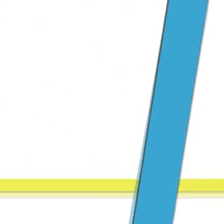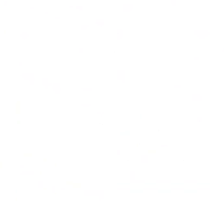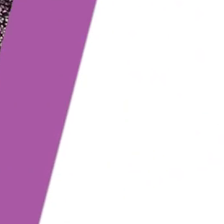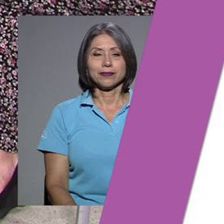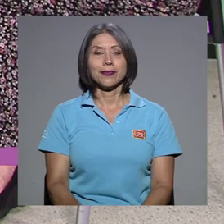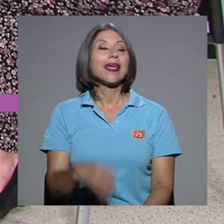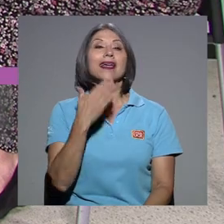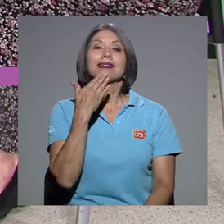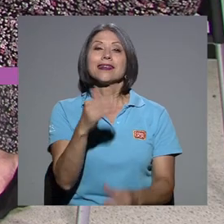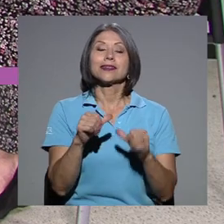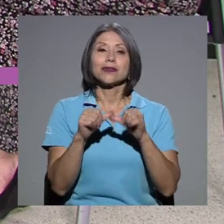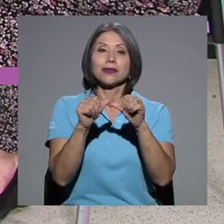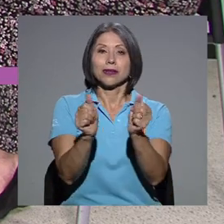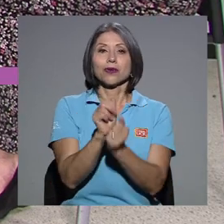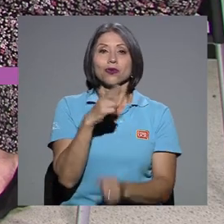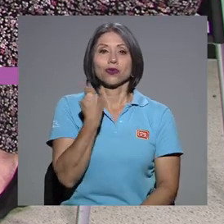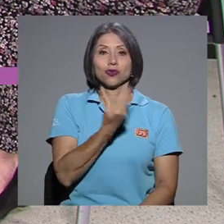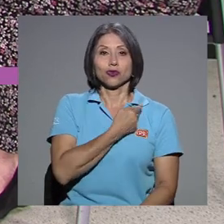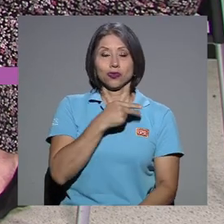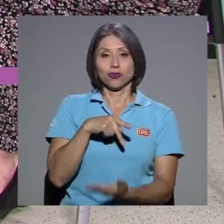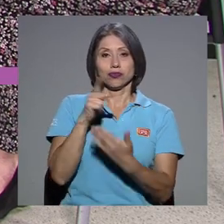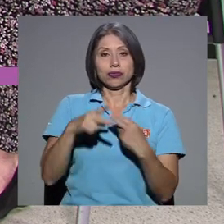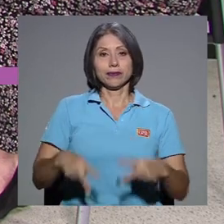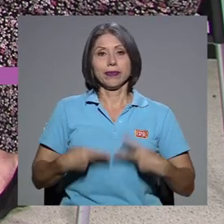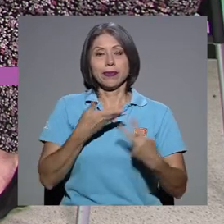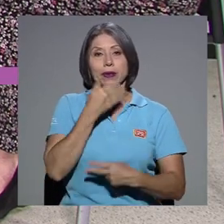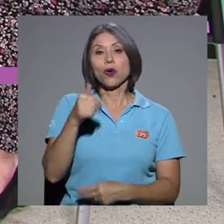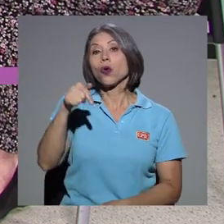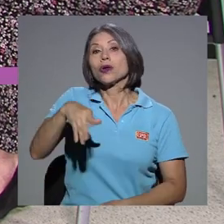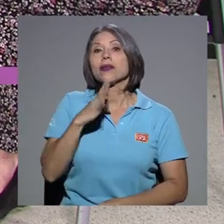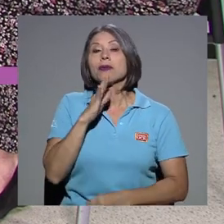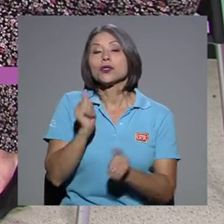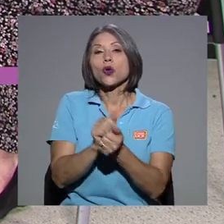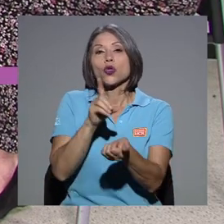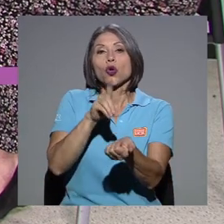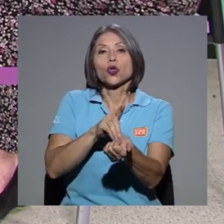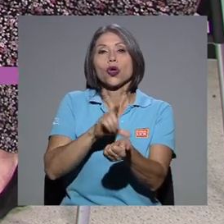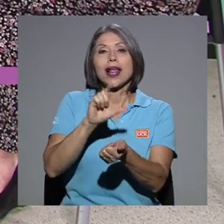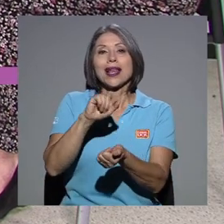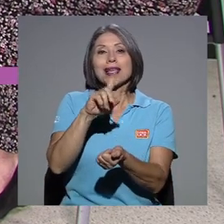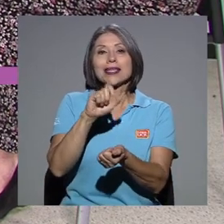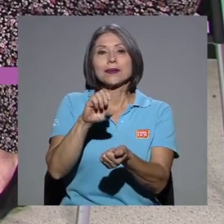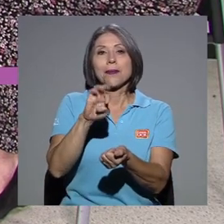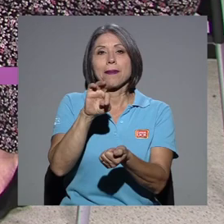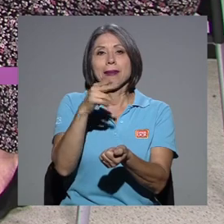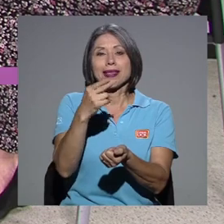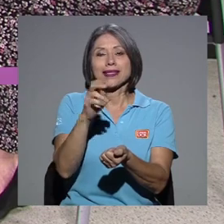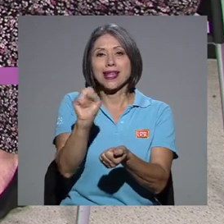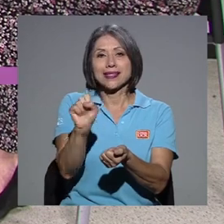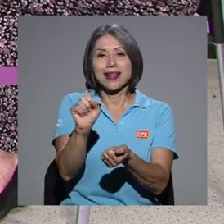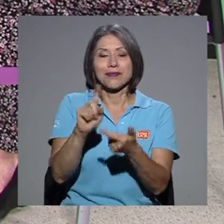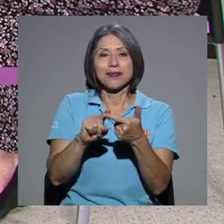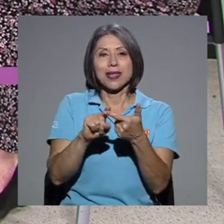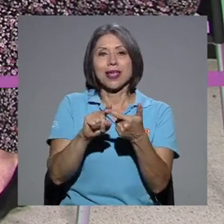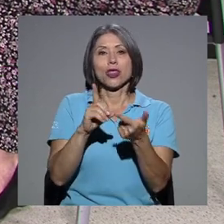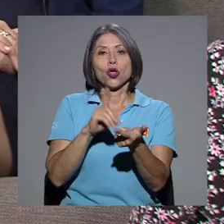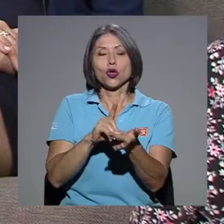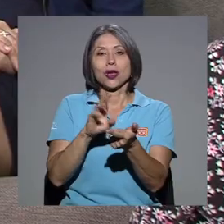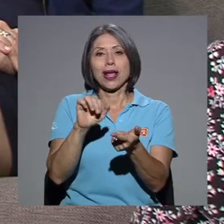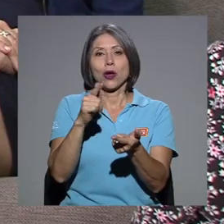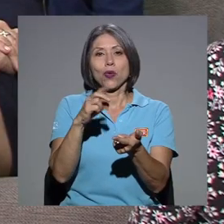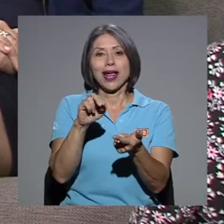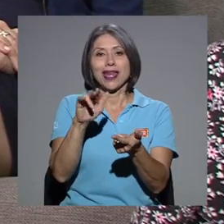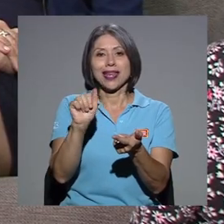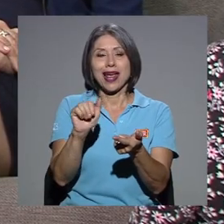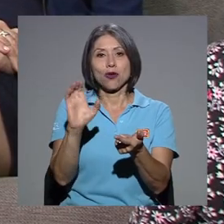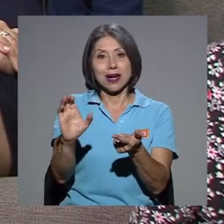Gracias por continuar con nosotros en Vivir Mejor. Hoy estamos conversando con la doctora Lisbeth Salazar y con la doctora Eugenia Corrales acerca del coronavirus,